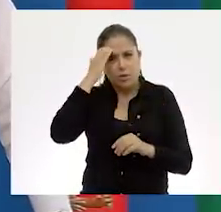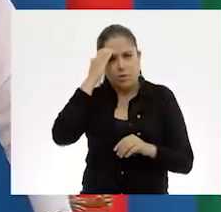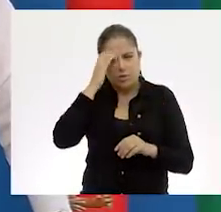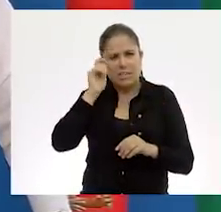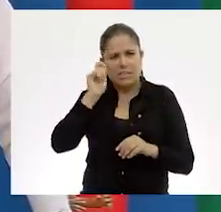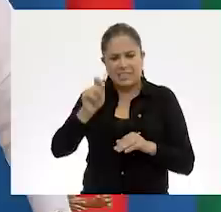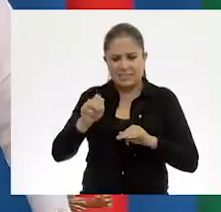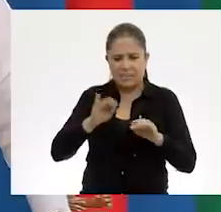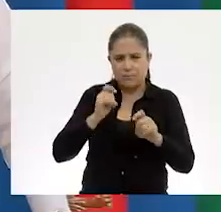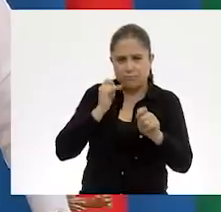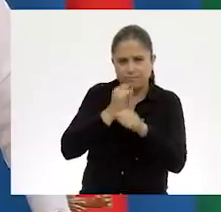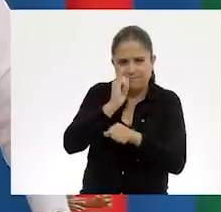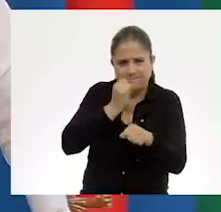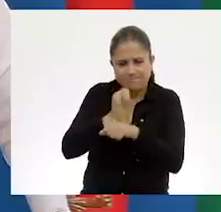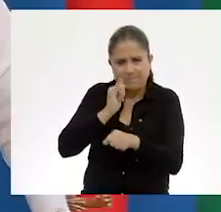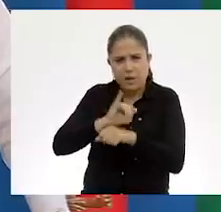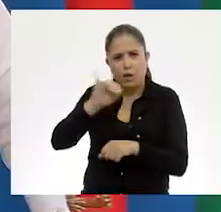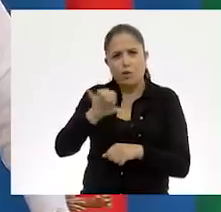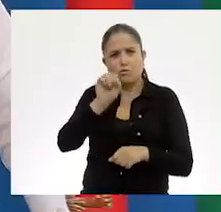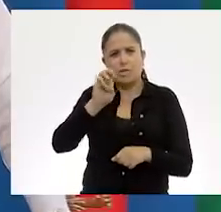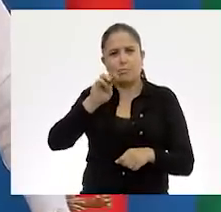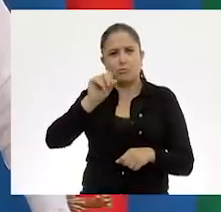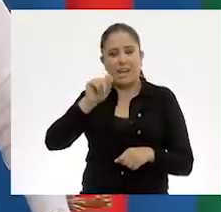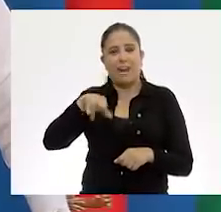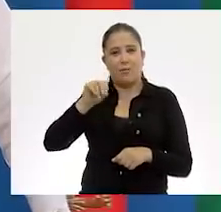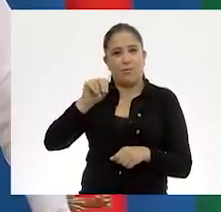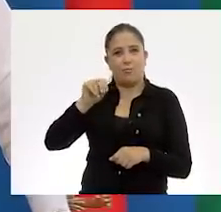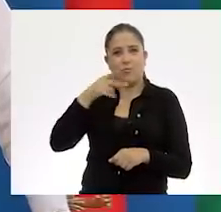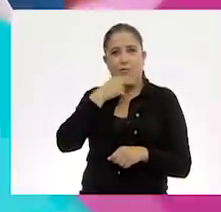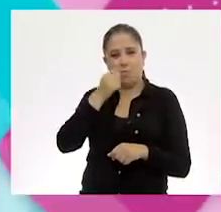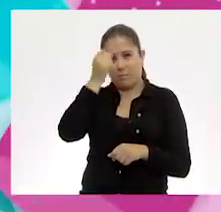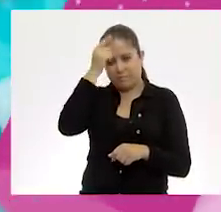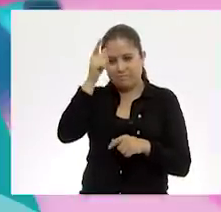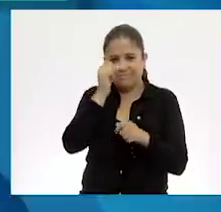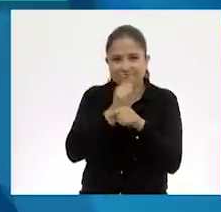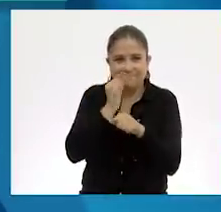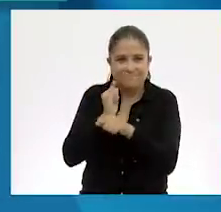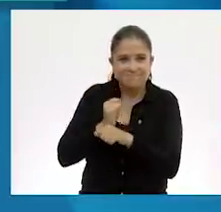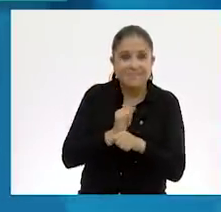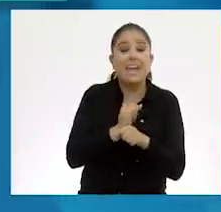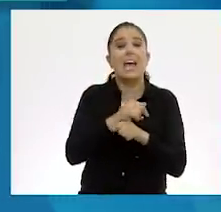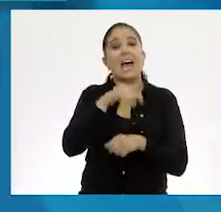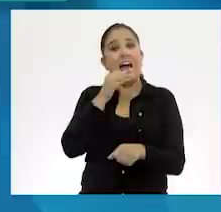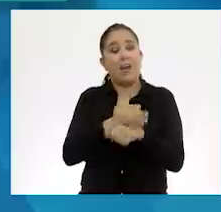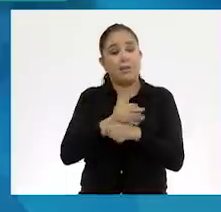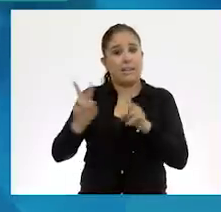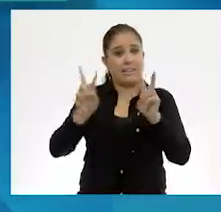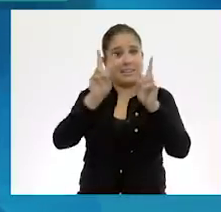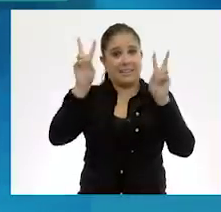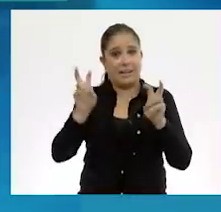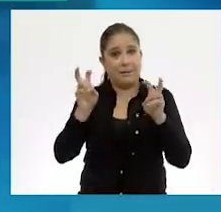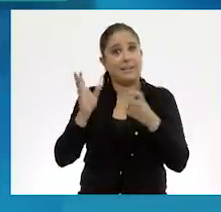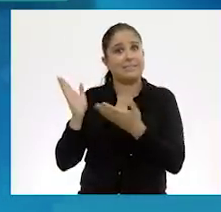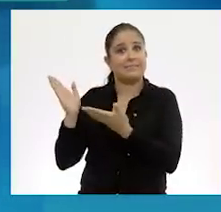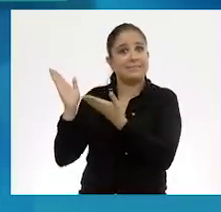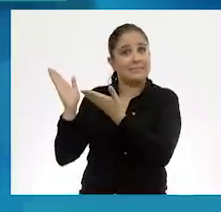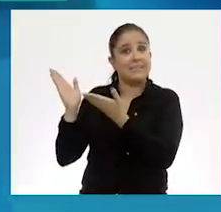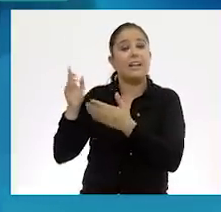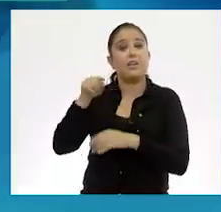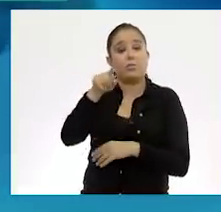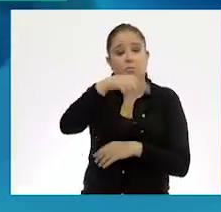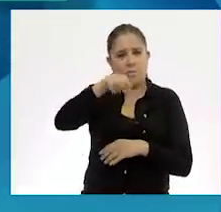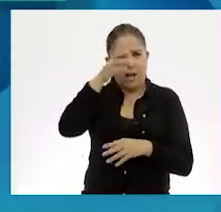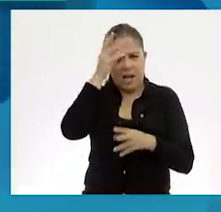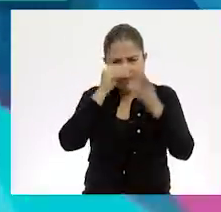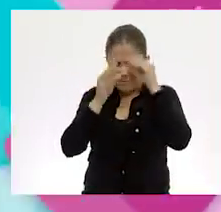el trabajo del escultor José Mustaros. En esta clase exploraremos el arte tridimensional de la cartonería. Aprenderemos en